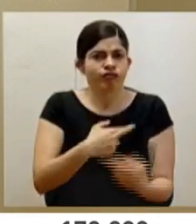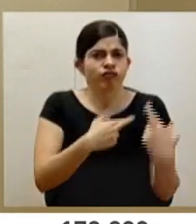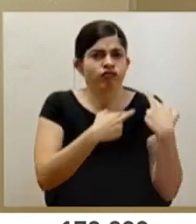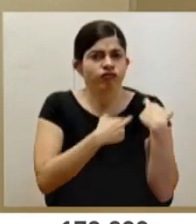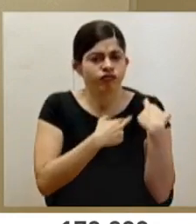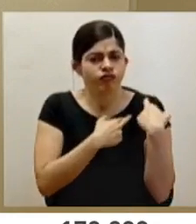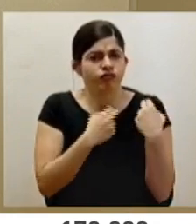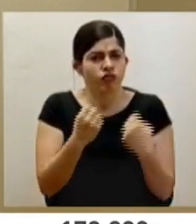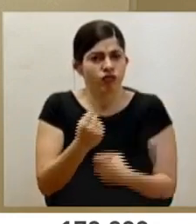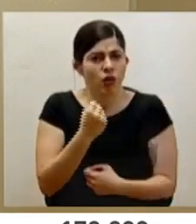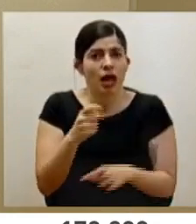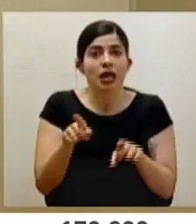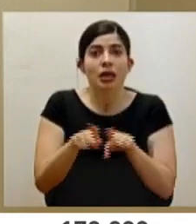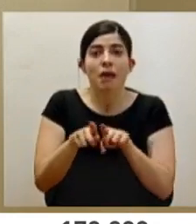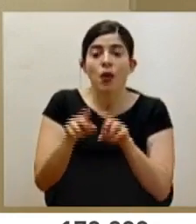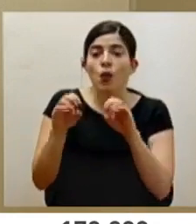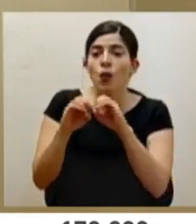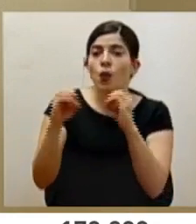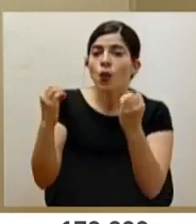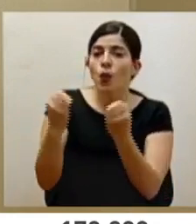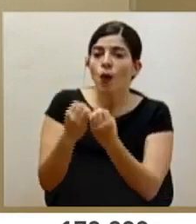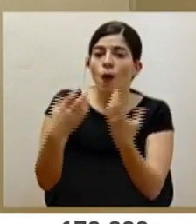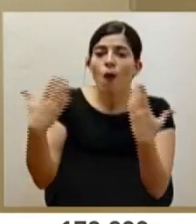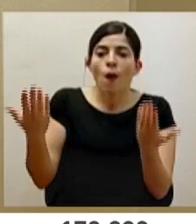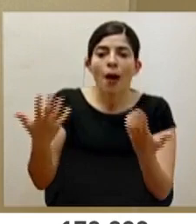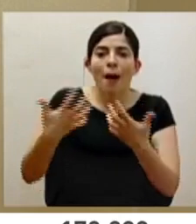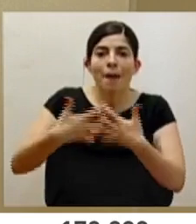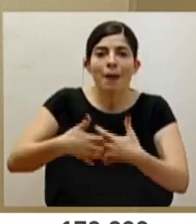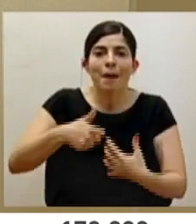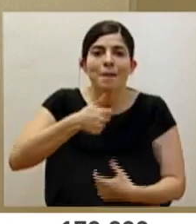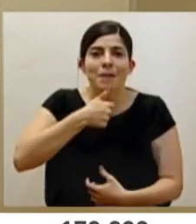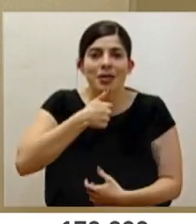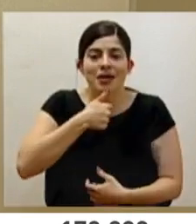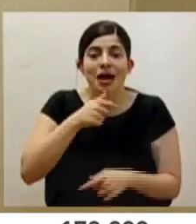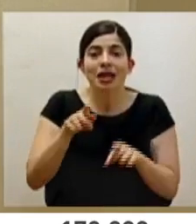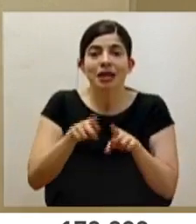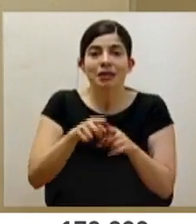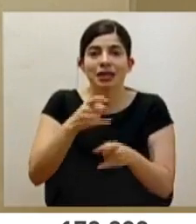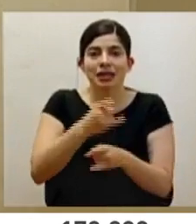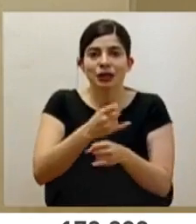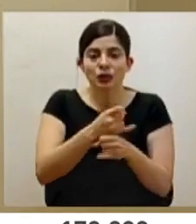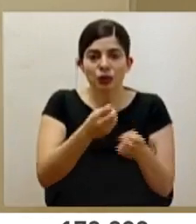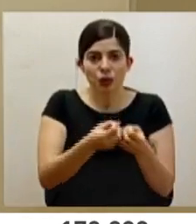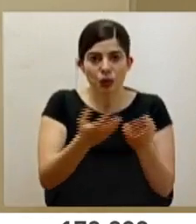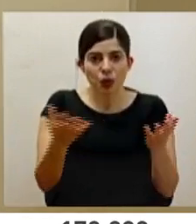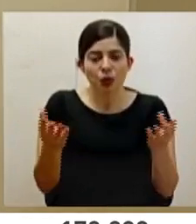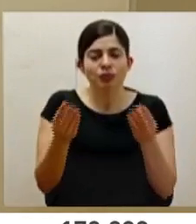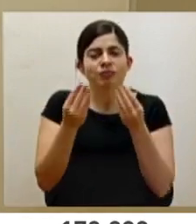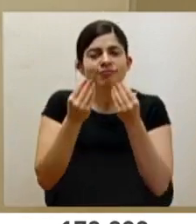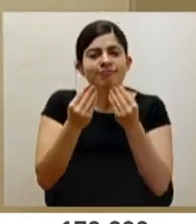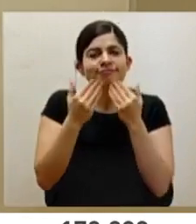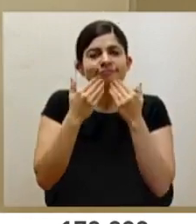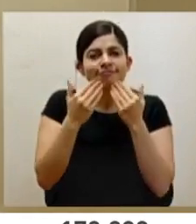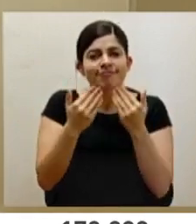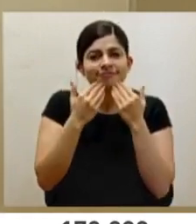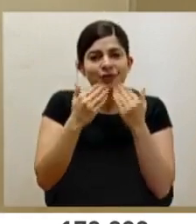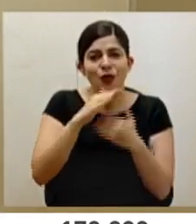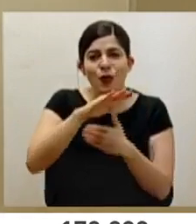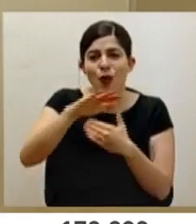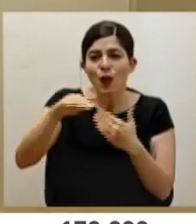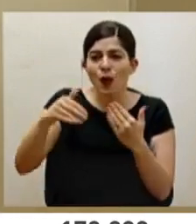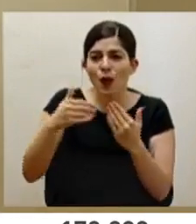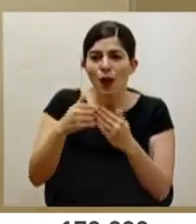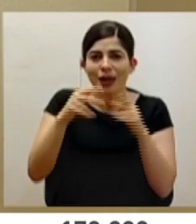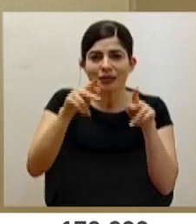desde las organizaciones y empresas privadas, así como las instituciones públicas. Muchísimas gracias a todas